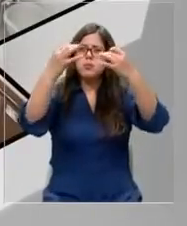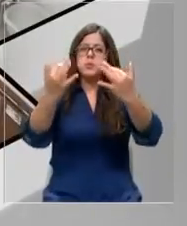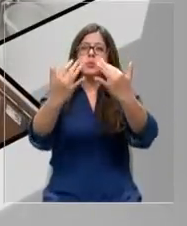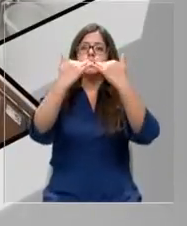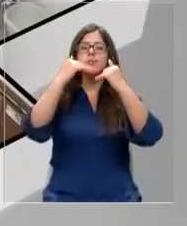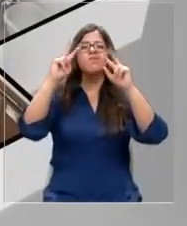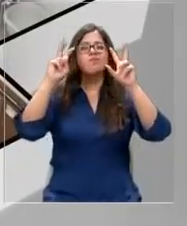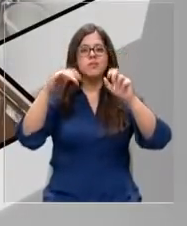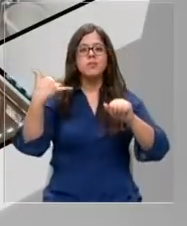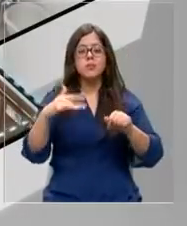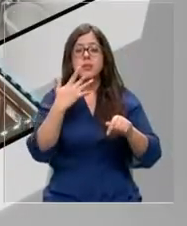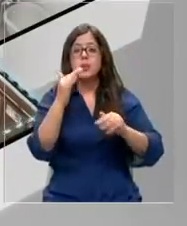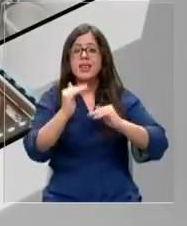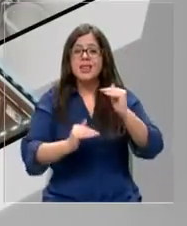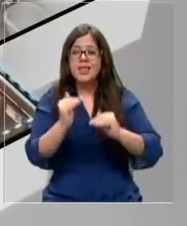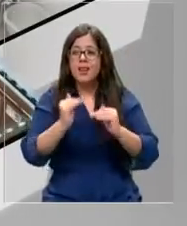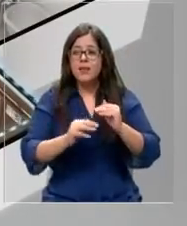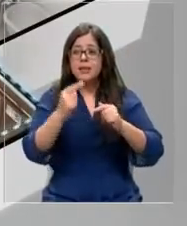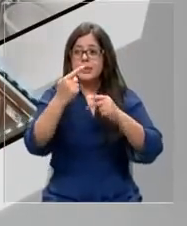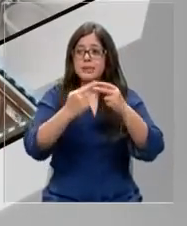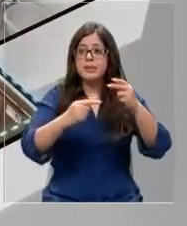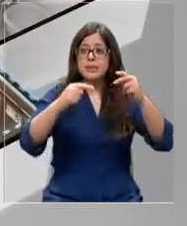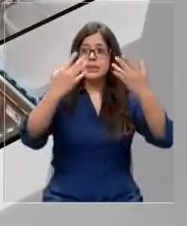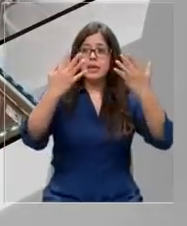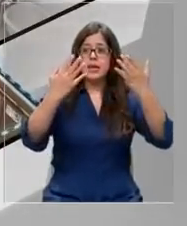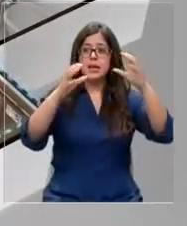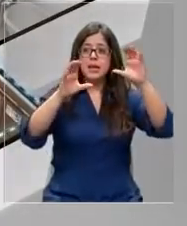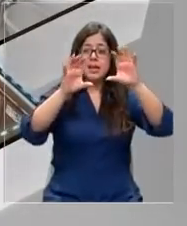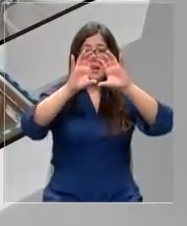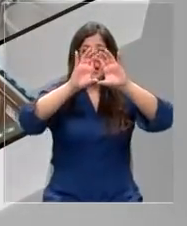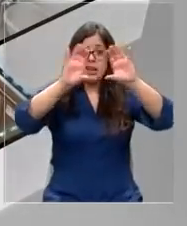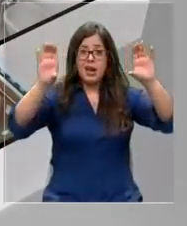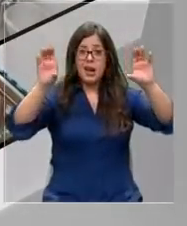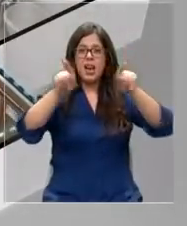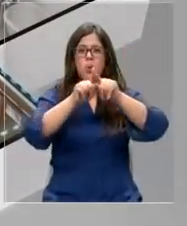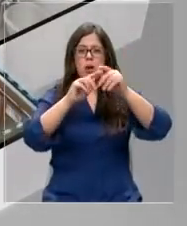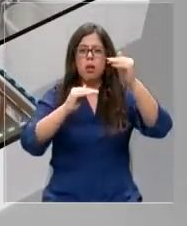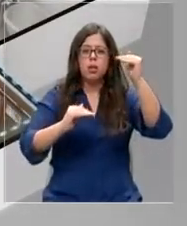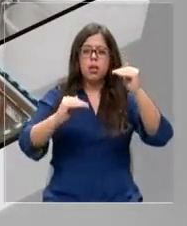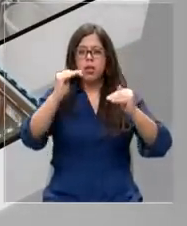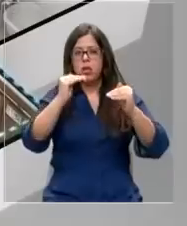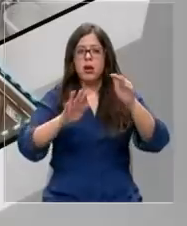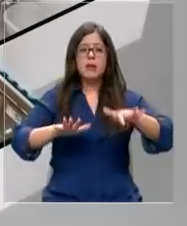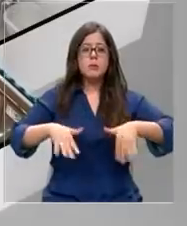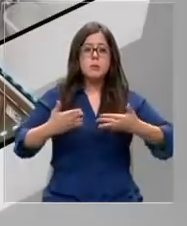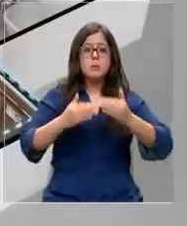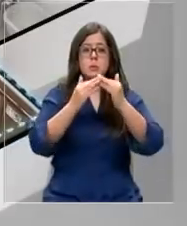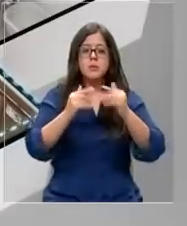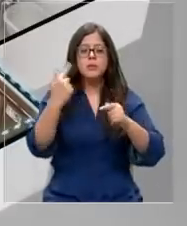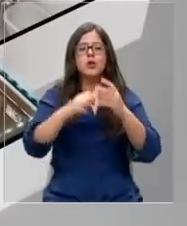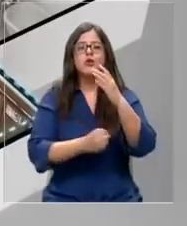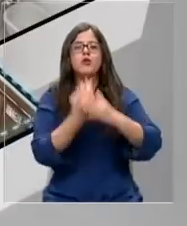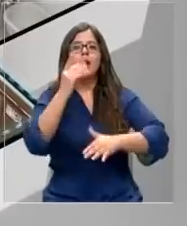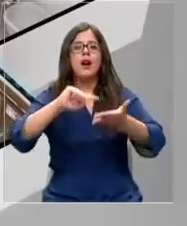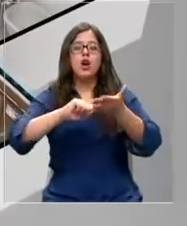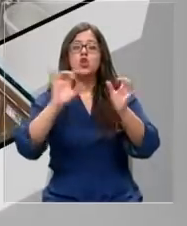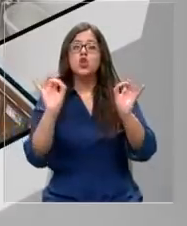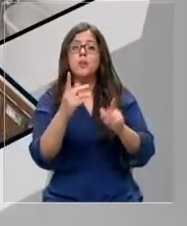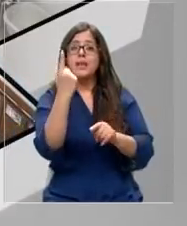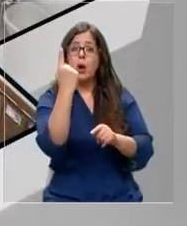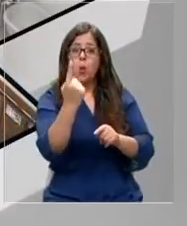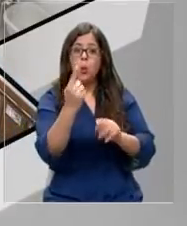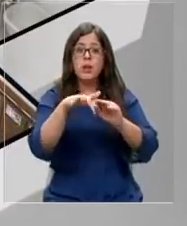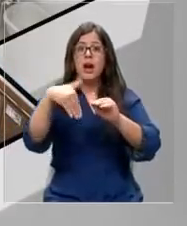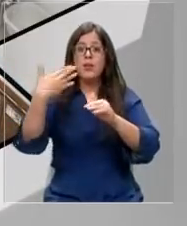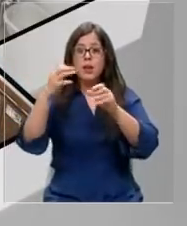tema porque muchas veces varias de estas cajas desequilibran la armonía del hogar. Las nuevas tecnologías permiten que una sola caja exterior